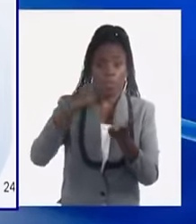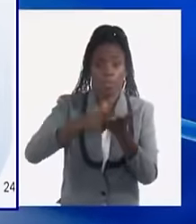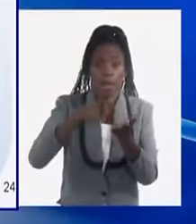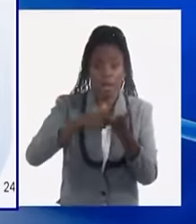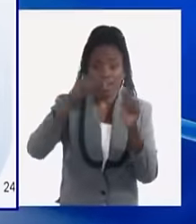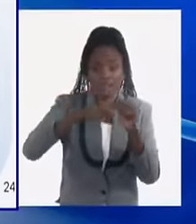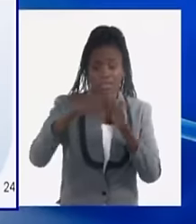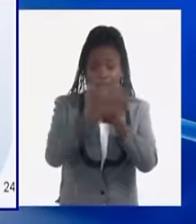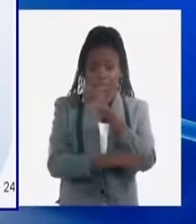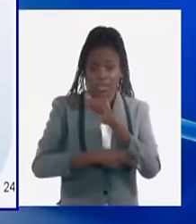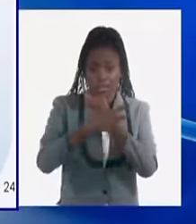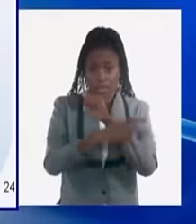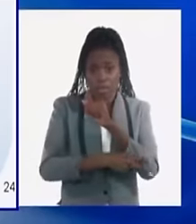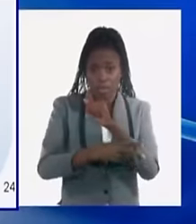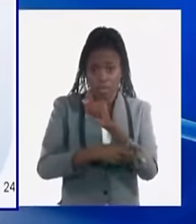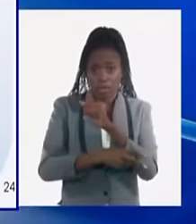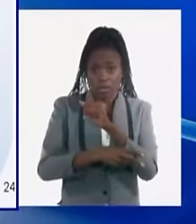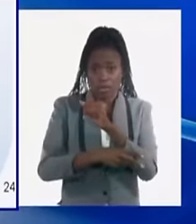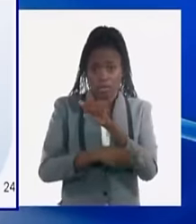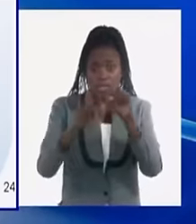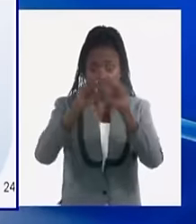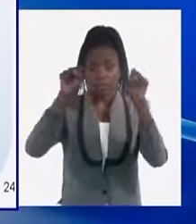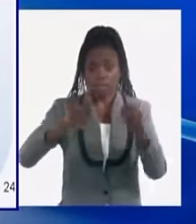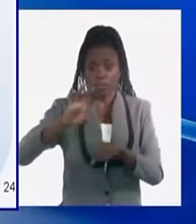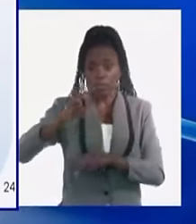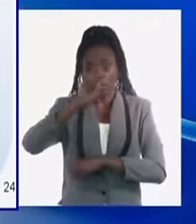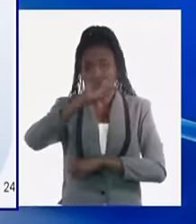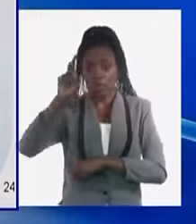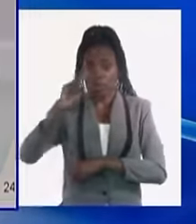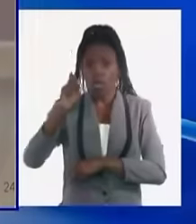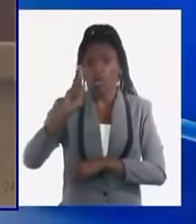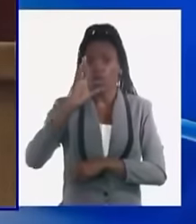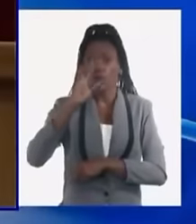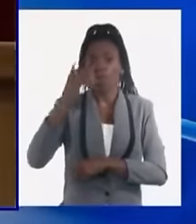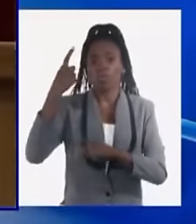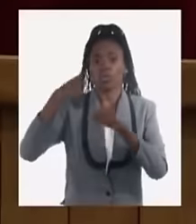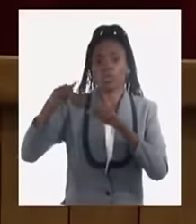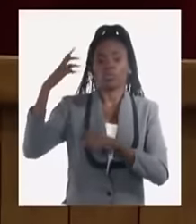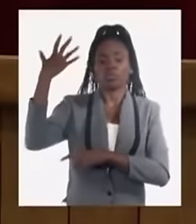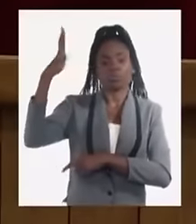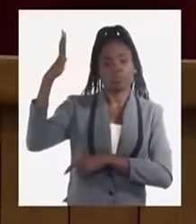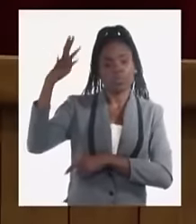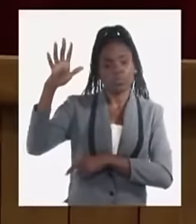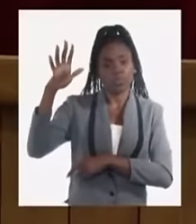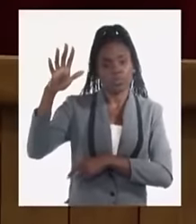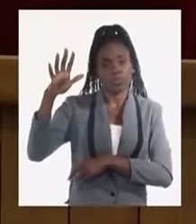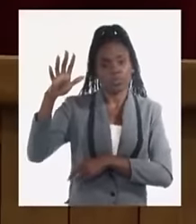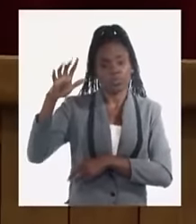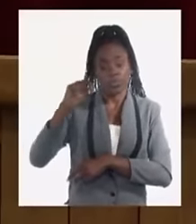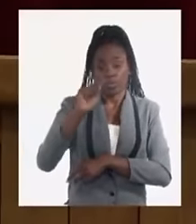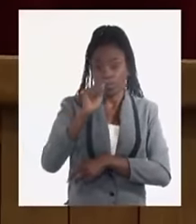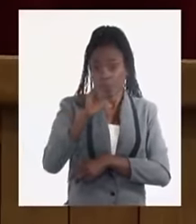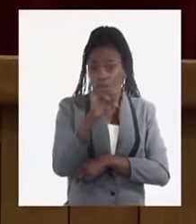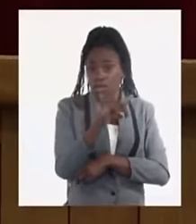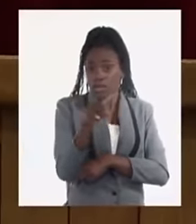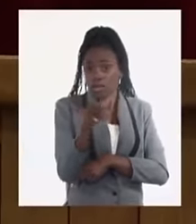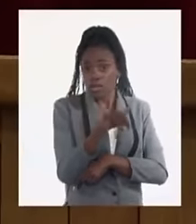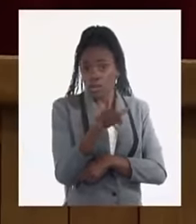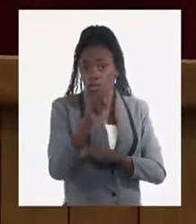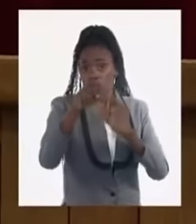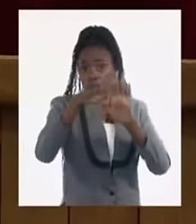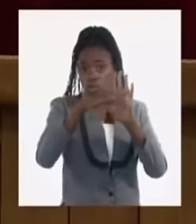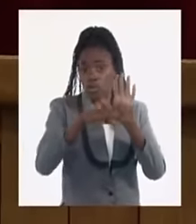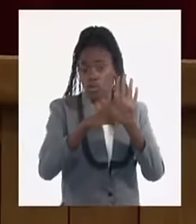país, desde el sistema bancario del país y no desde el exterior, para lo cual también hay medidas